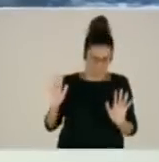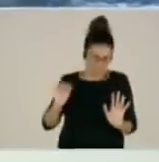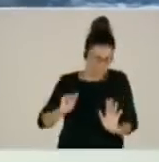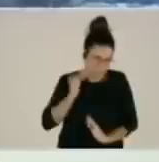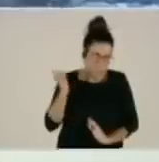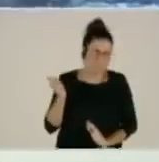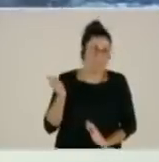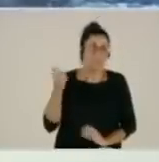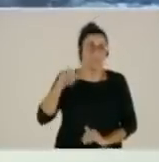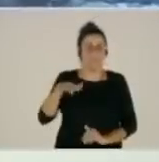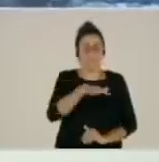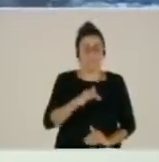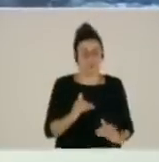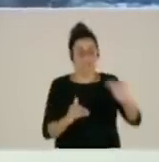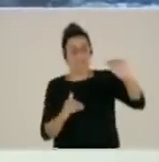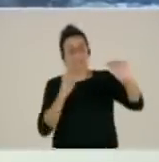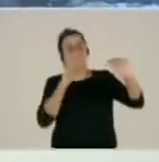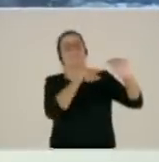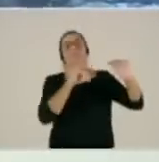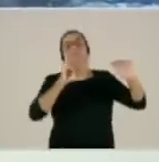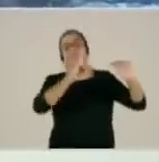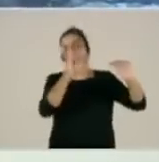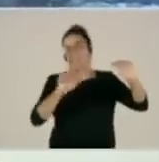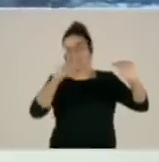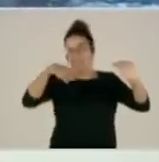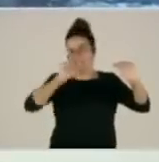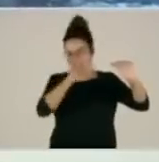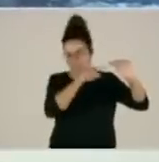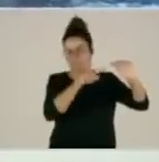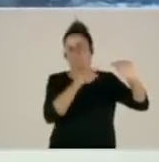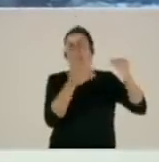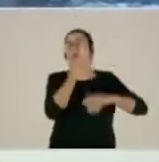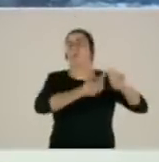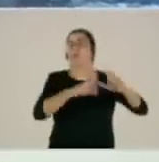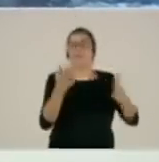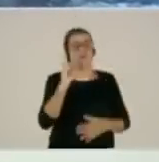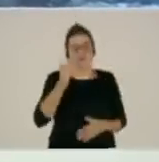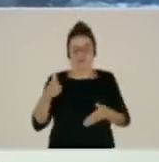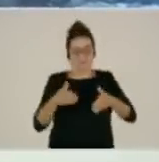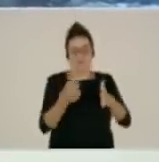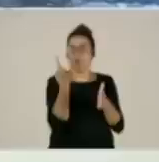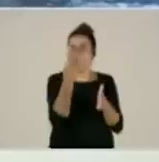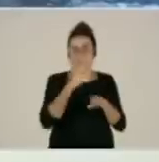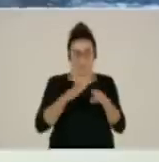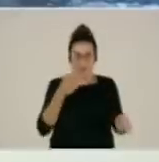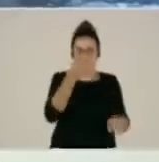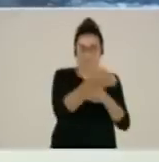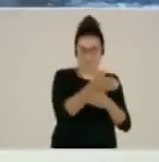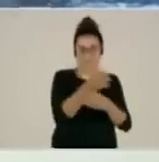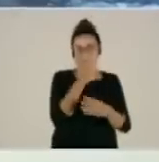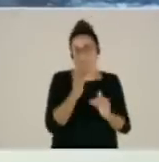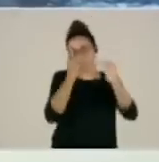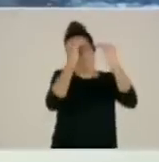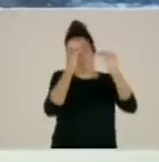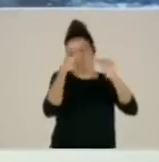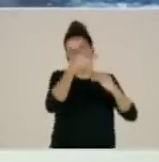ubicado Izaña. El problema que tenemos aquí, solamente hay una pista de acceso que es en la zona superior, por